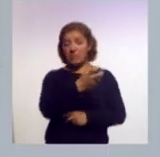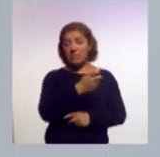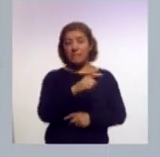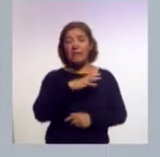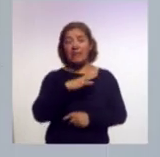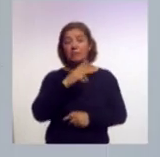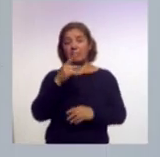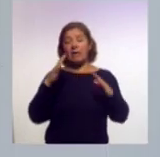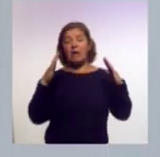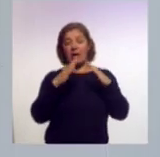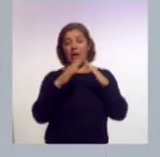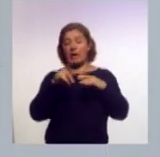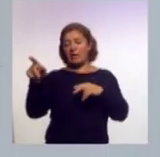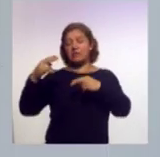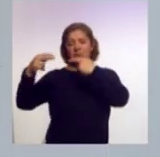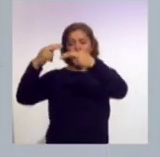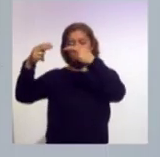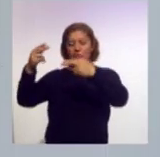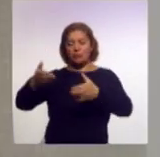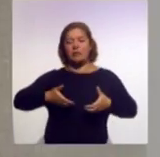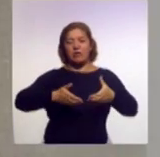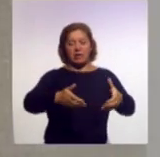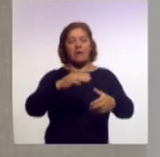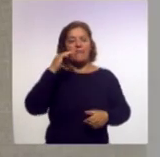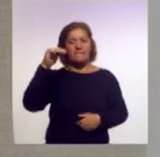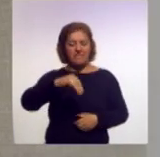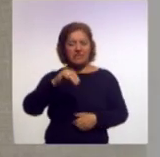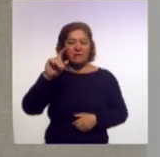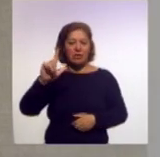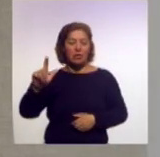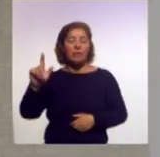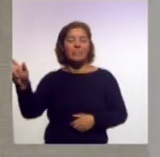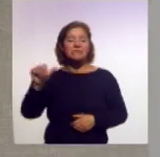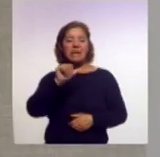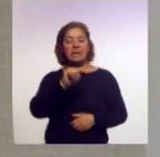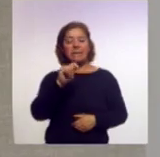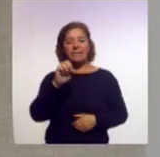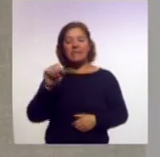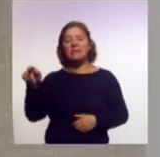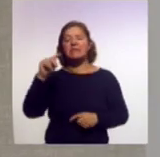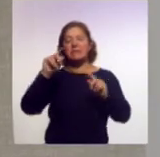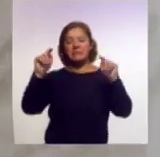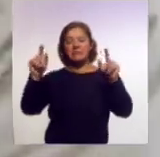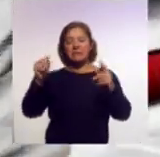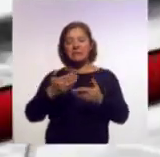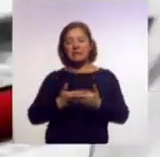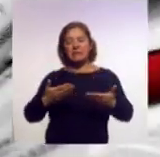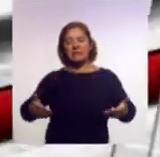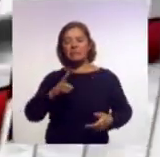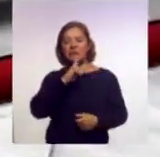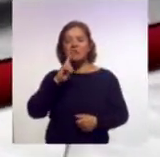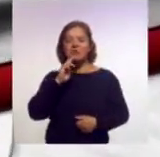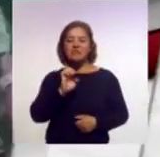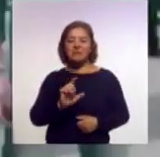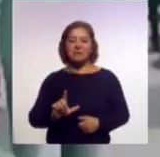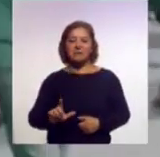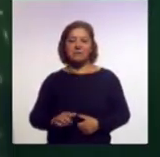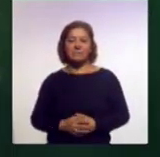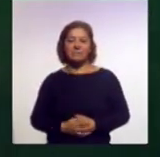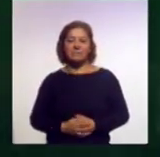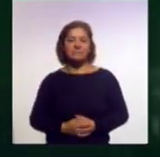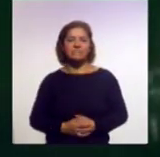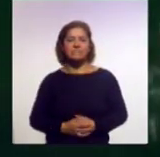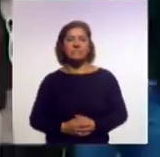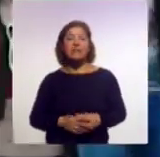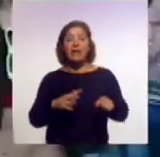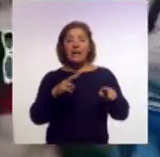Casa de la Nube ubicada en calle Martín López número 7 a Tempa Tlaxcala Edith López Ahora Noticias El